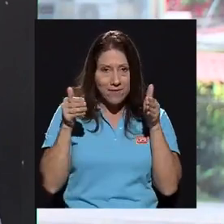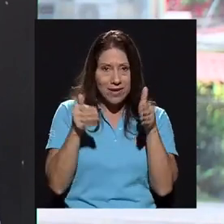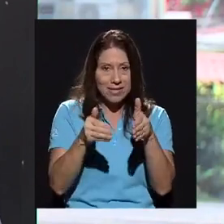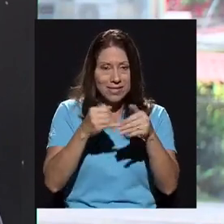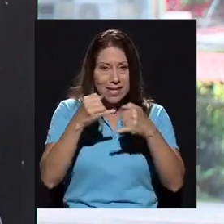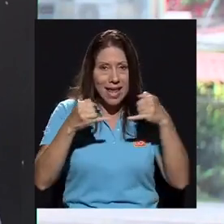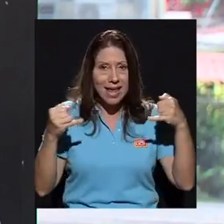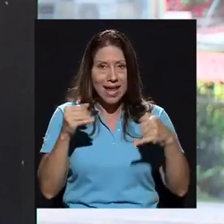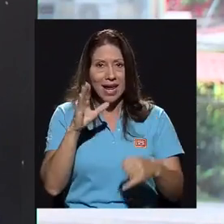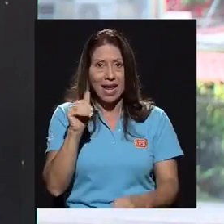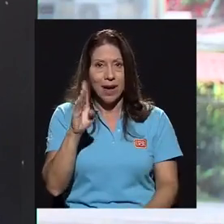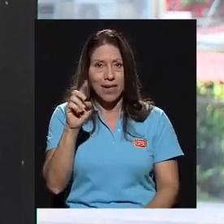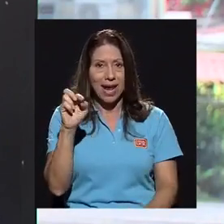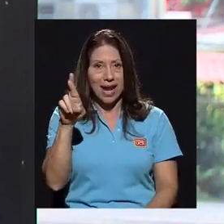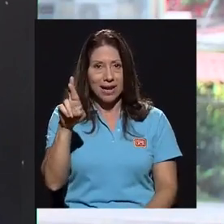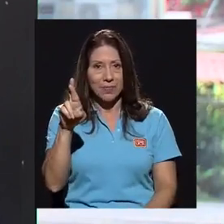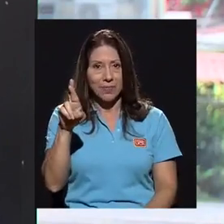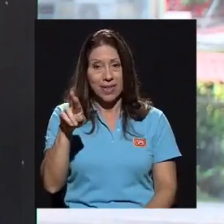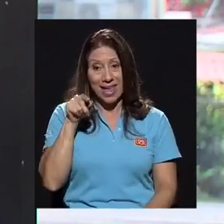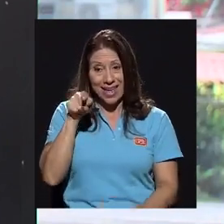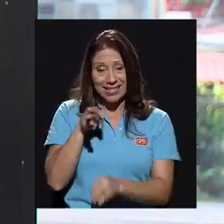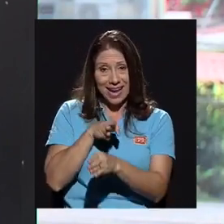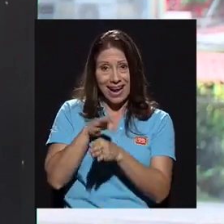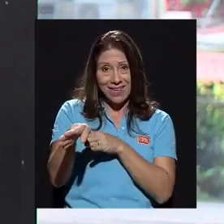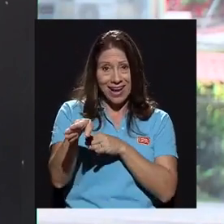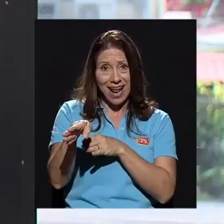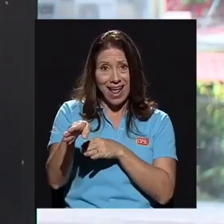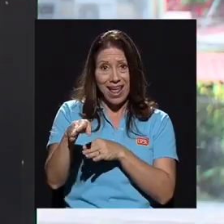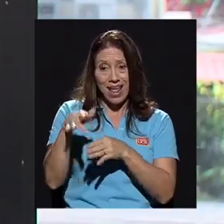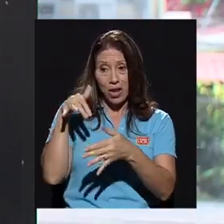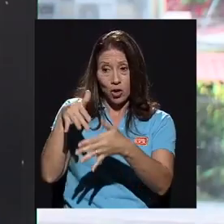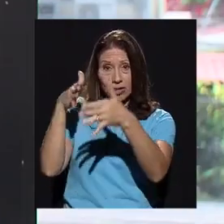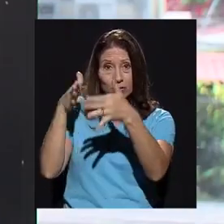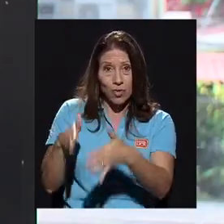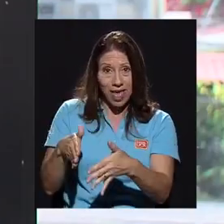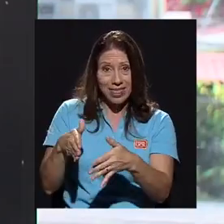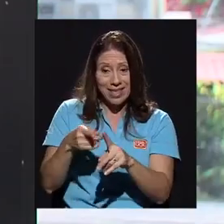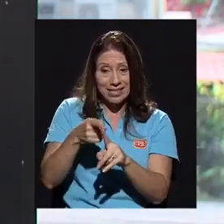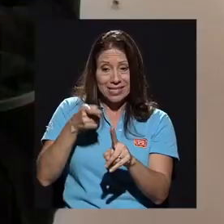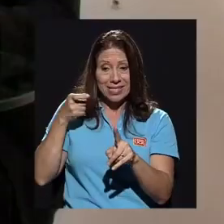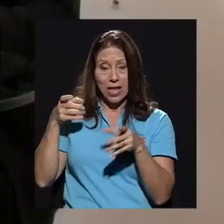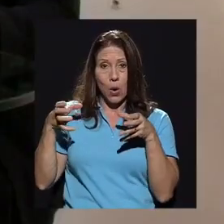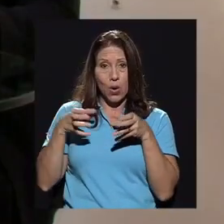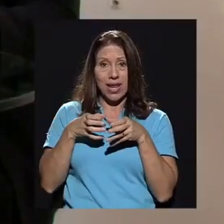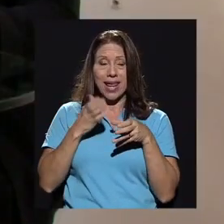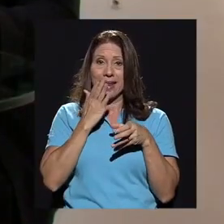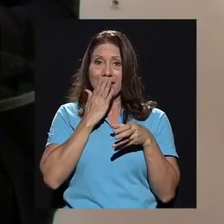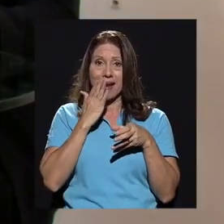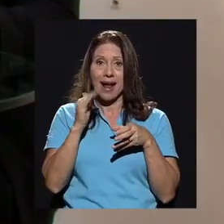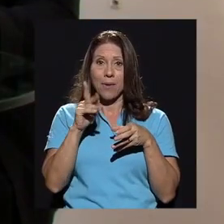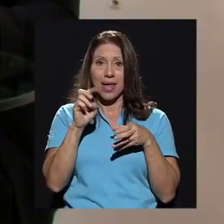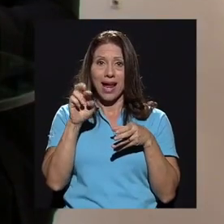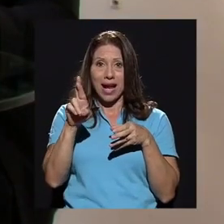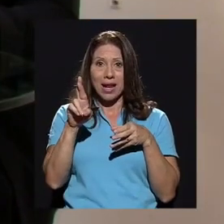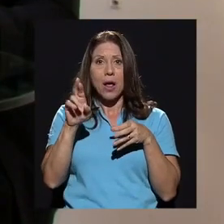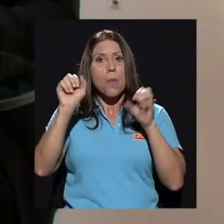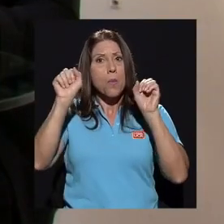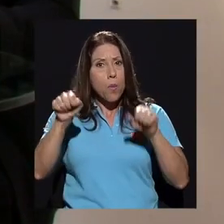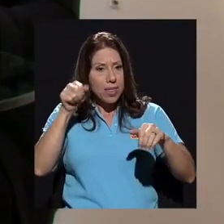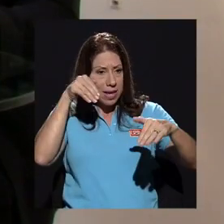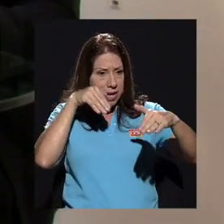permite a los estudiantes de origen Cabeca ingresar, graduarse como